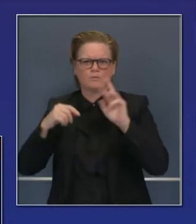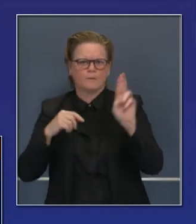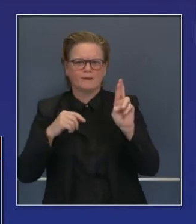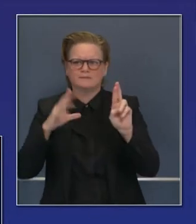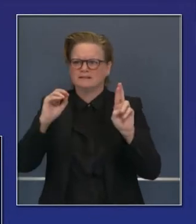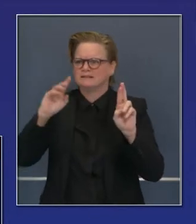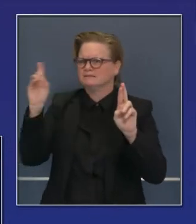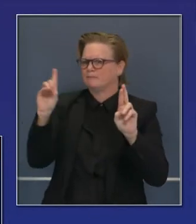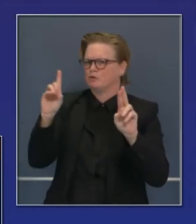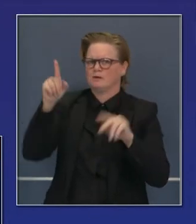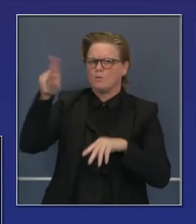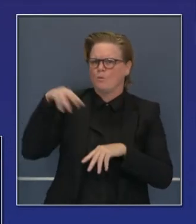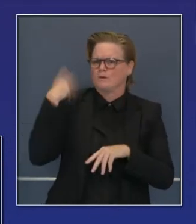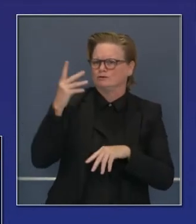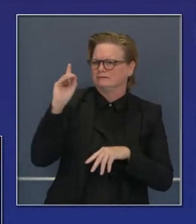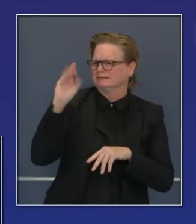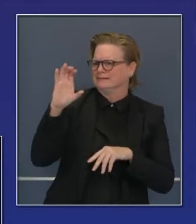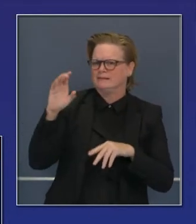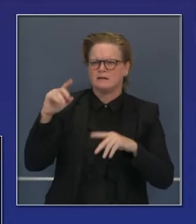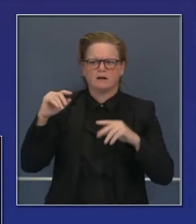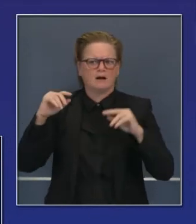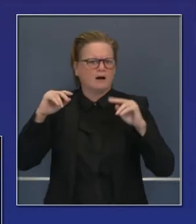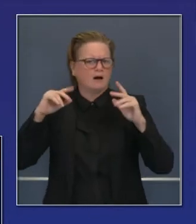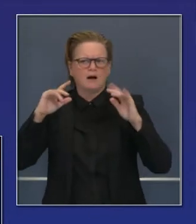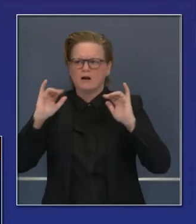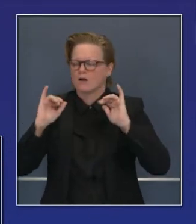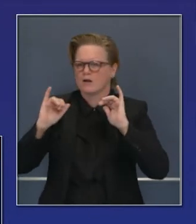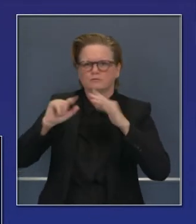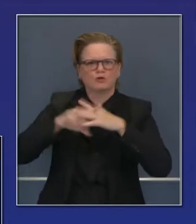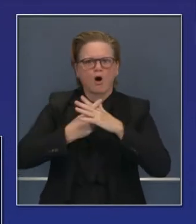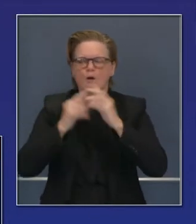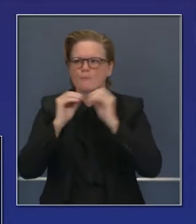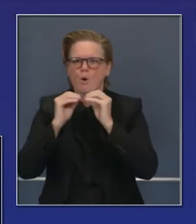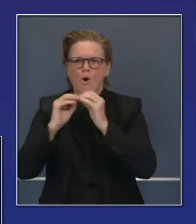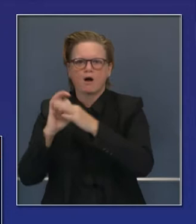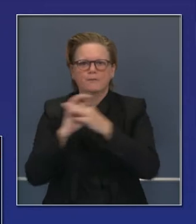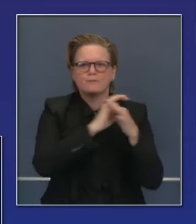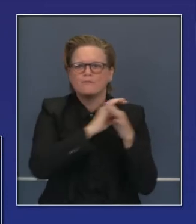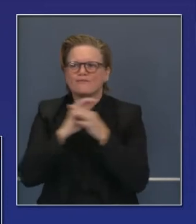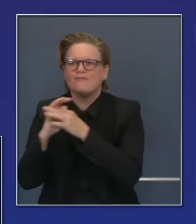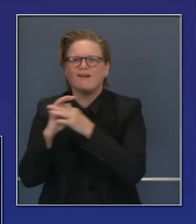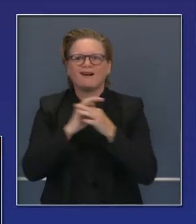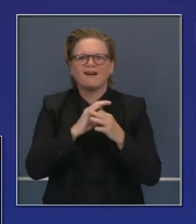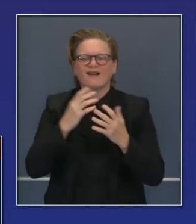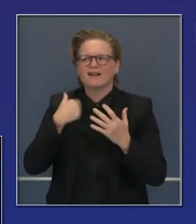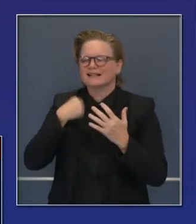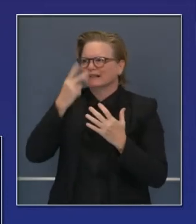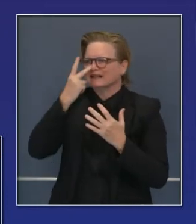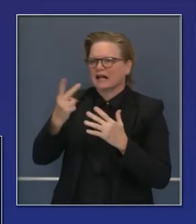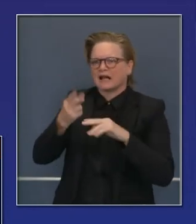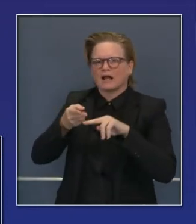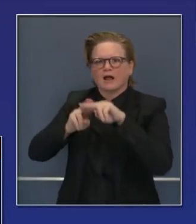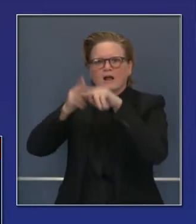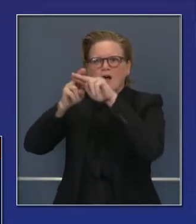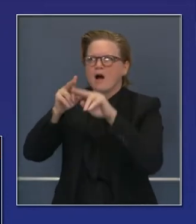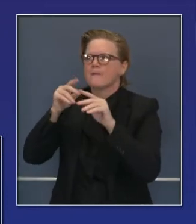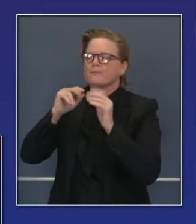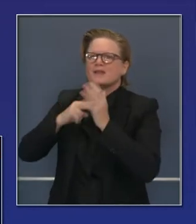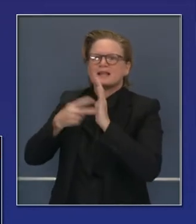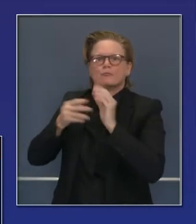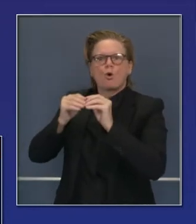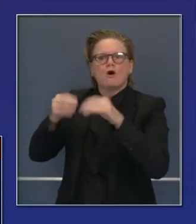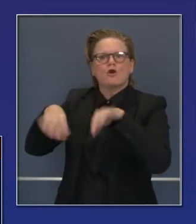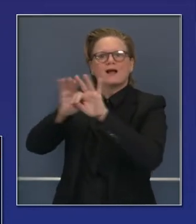bipartidarios en Washington D.C. Estos no podrían haber sucedido lo suficientemente pronto. Es un apoyo